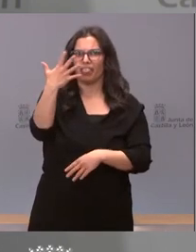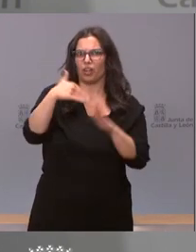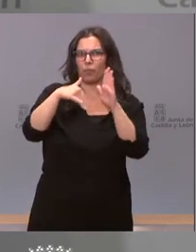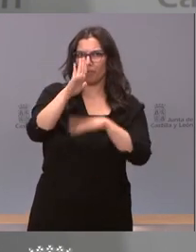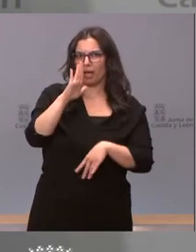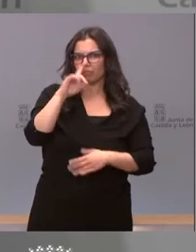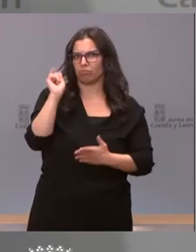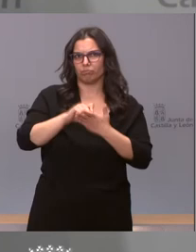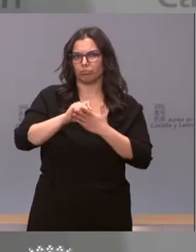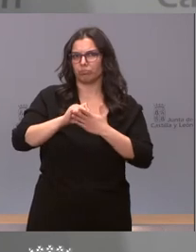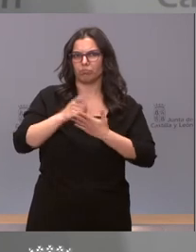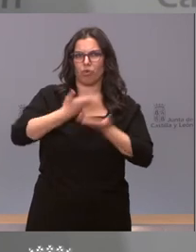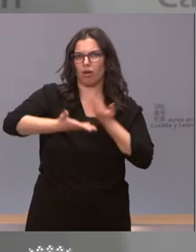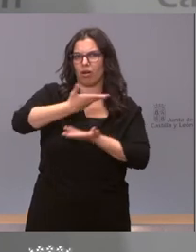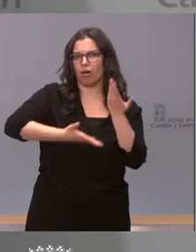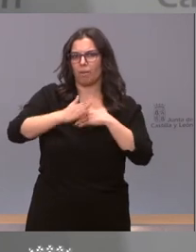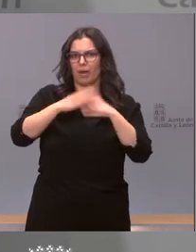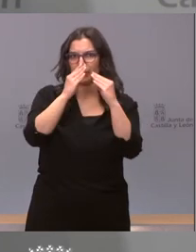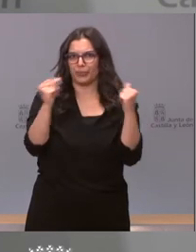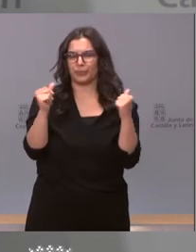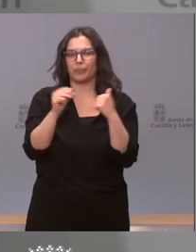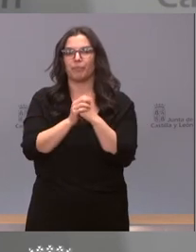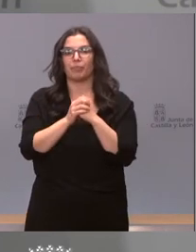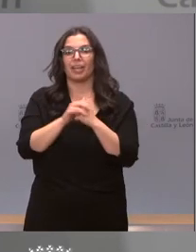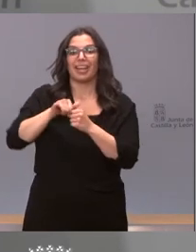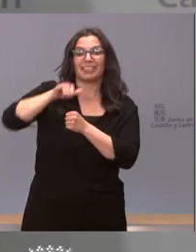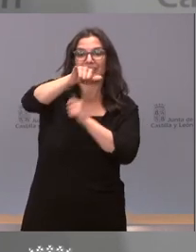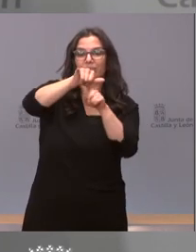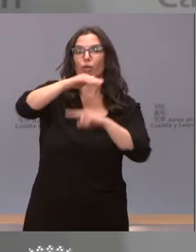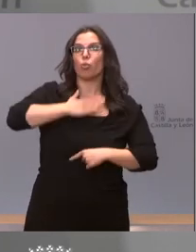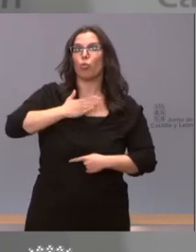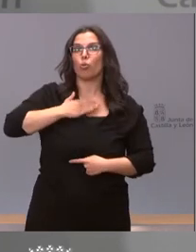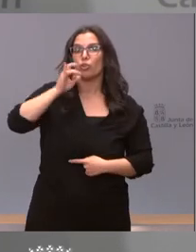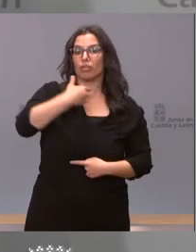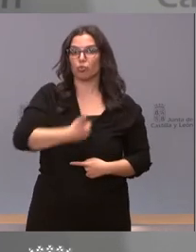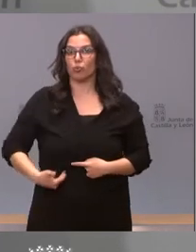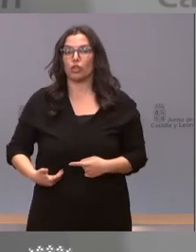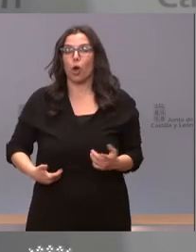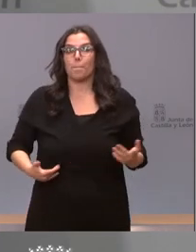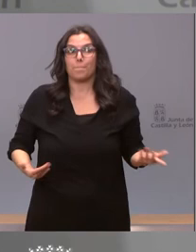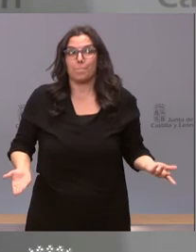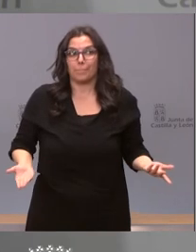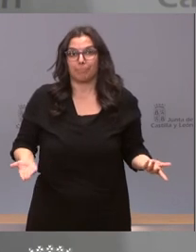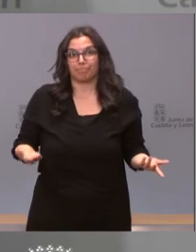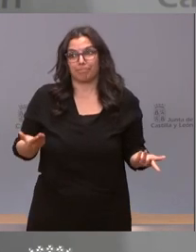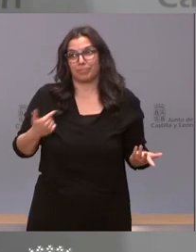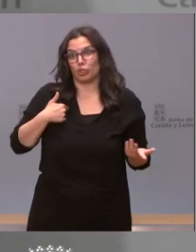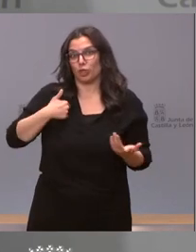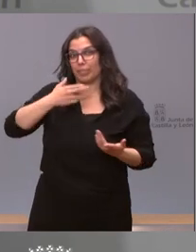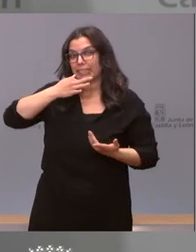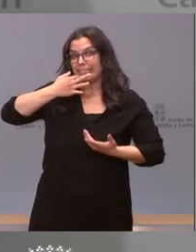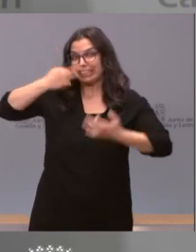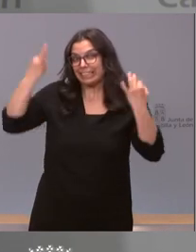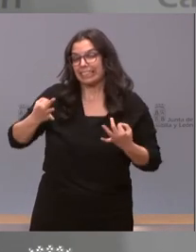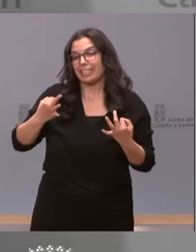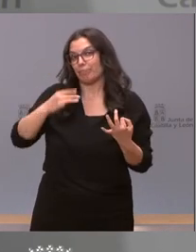extinción de este incendio sobre ¿de quién son estas aeronaves? yo permítame como no se lo puedo jurar en este